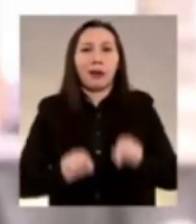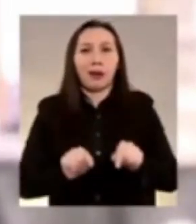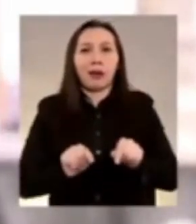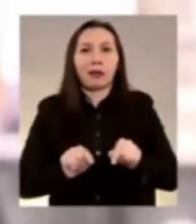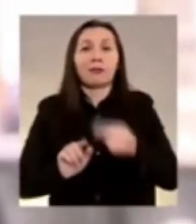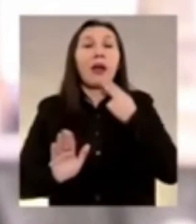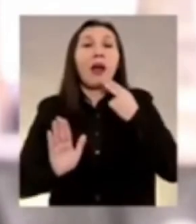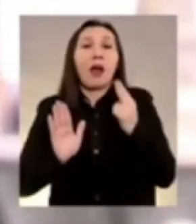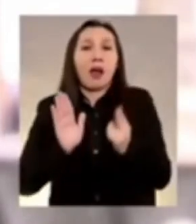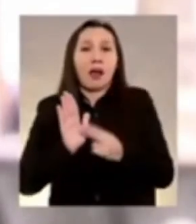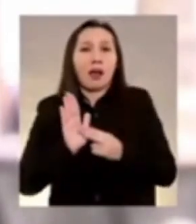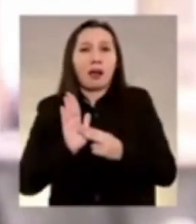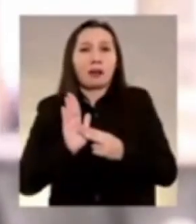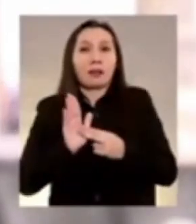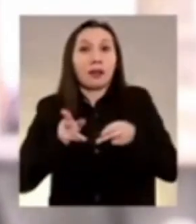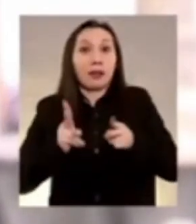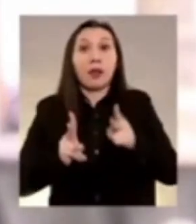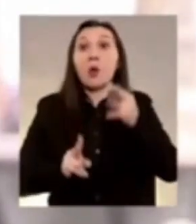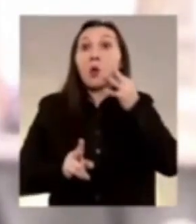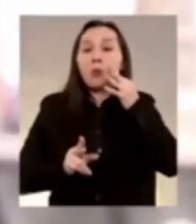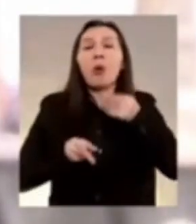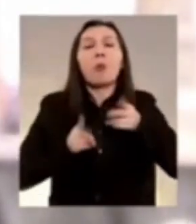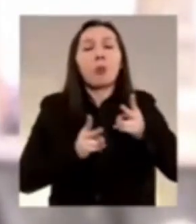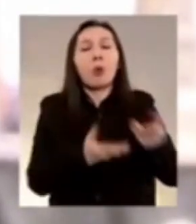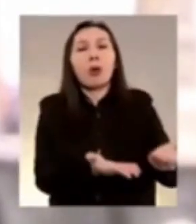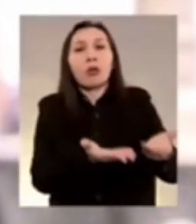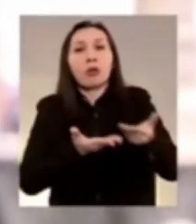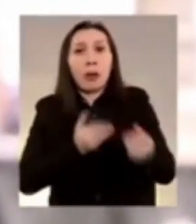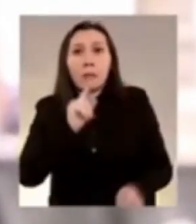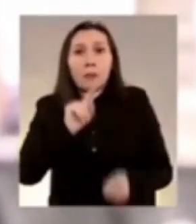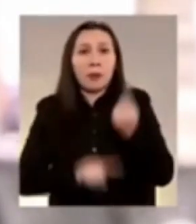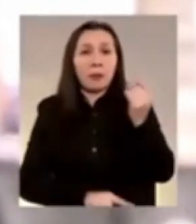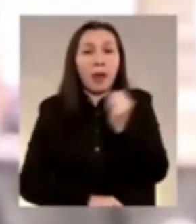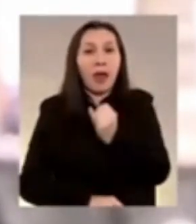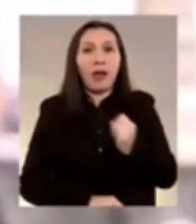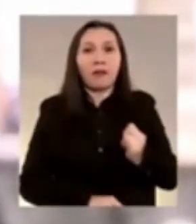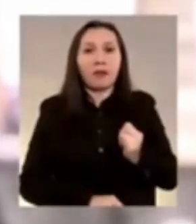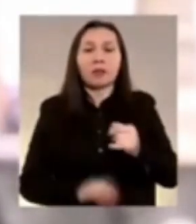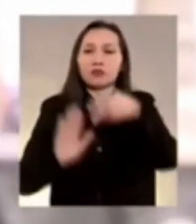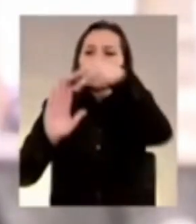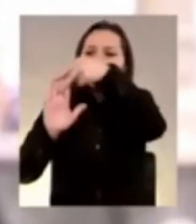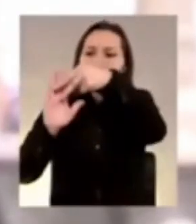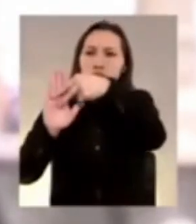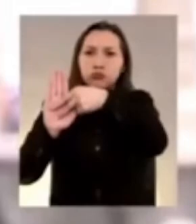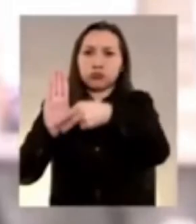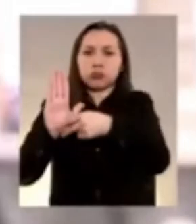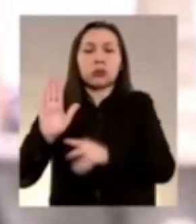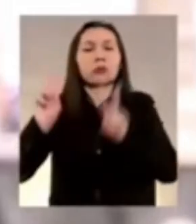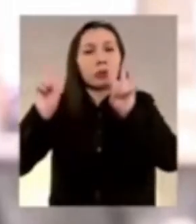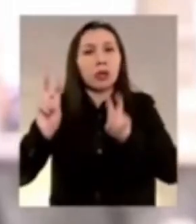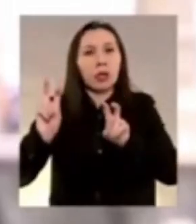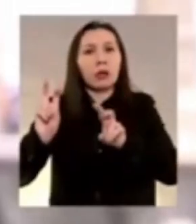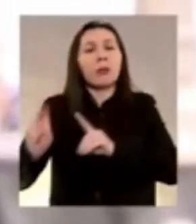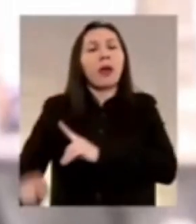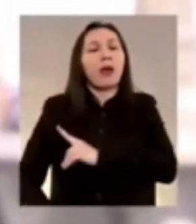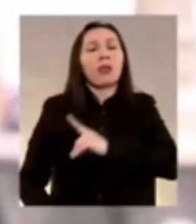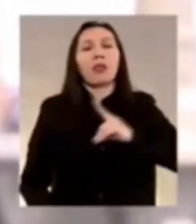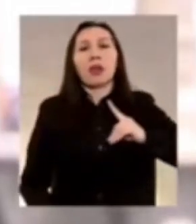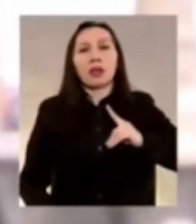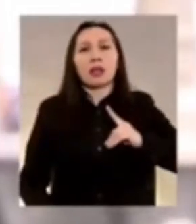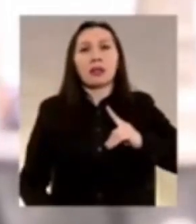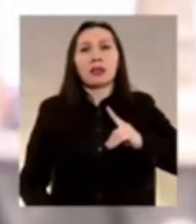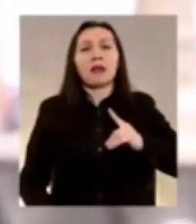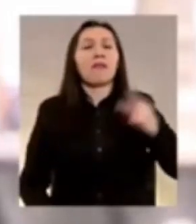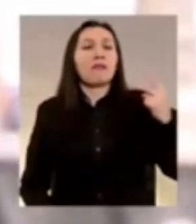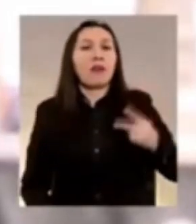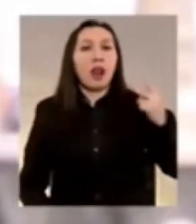carta que nos permitió contar por primera vez con normas fundadas en la dignidad y en el